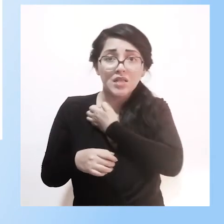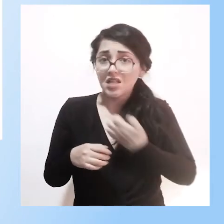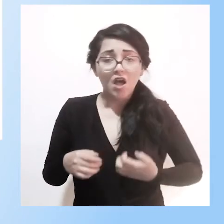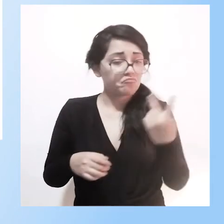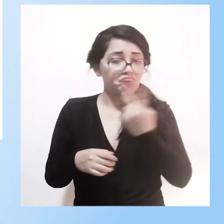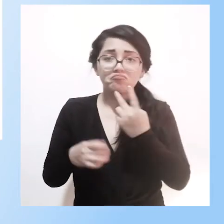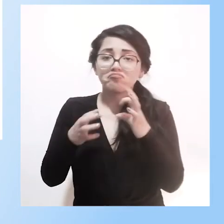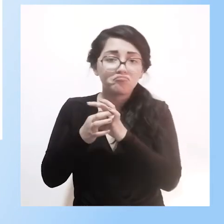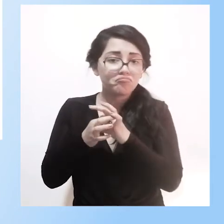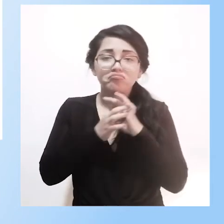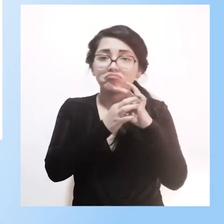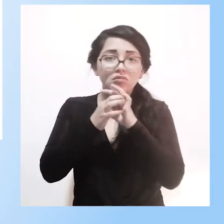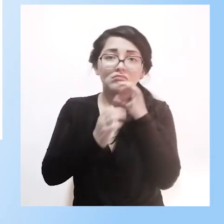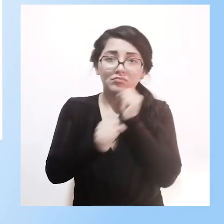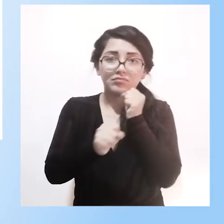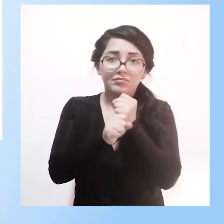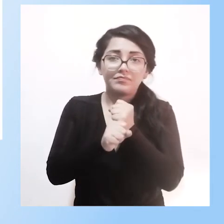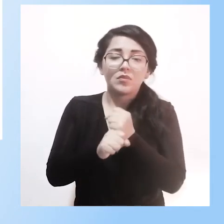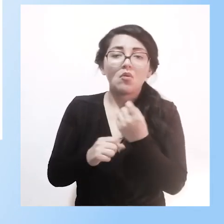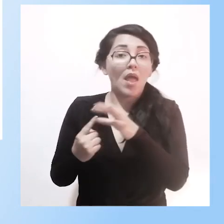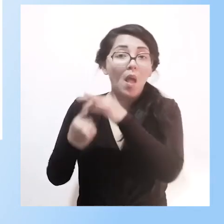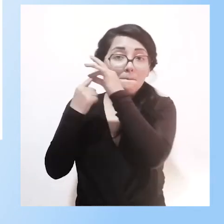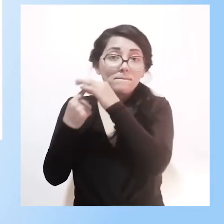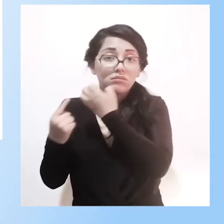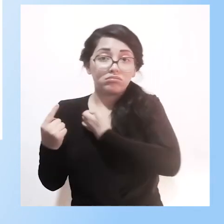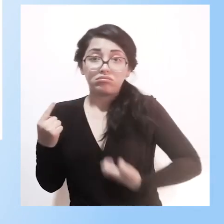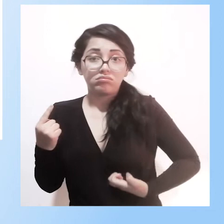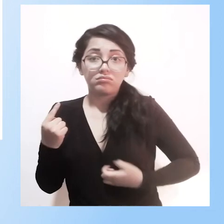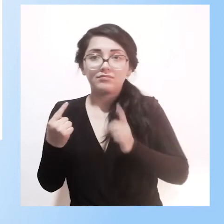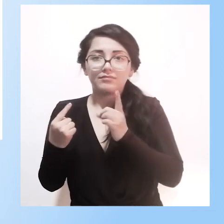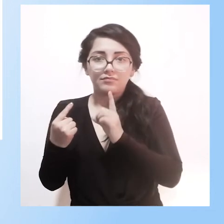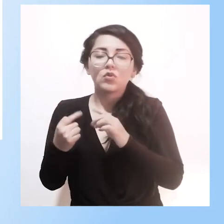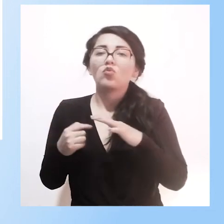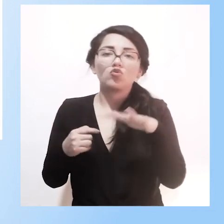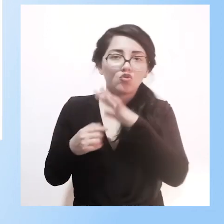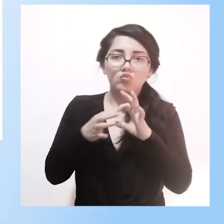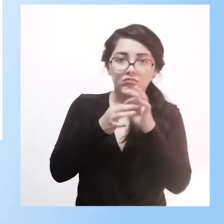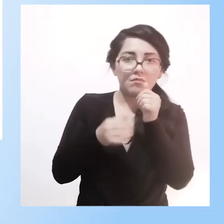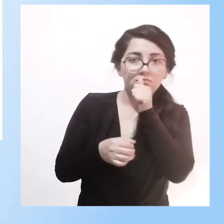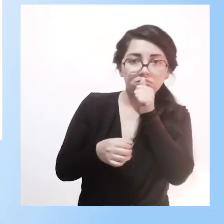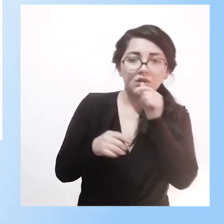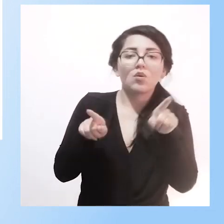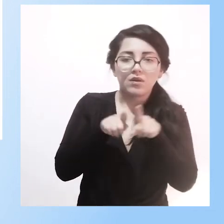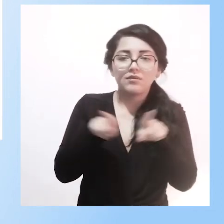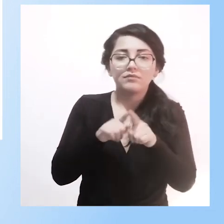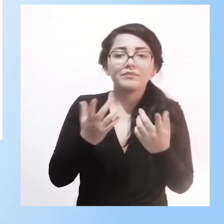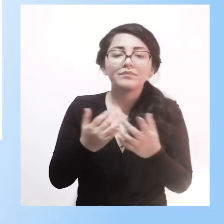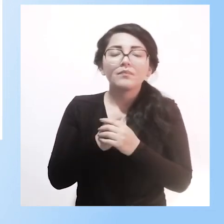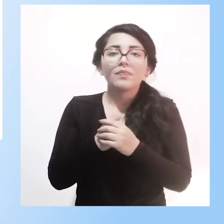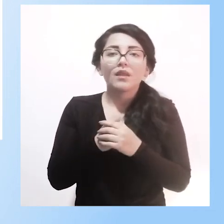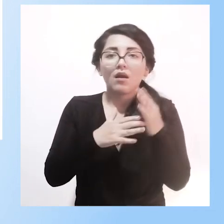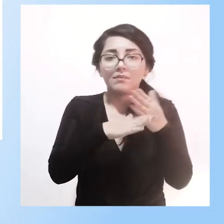el Estado, no es solamente pública. y esta es una